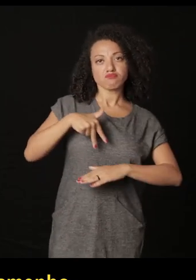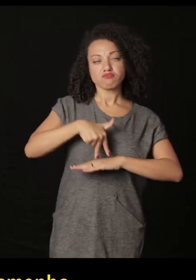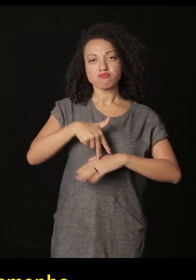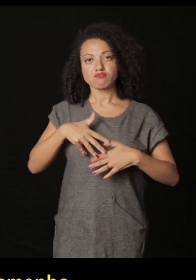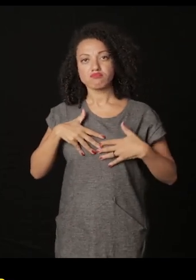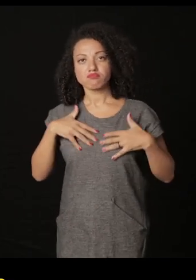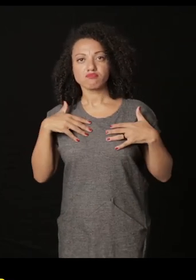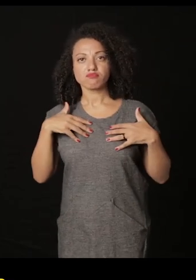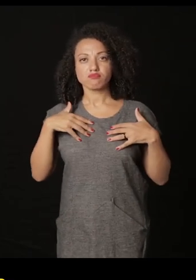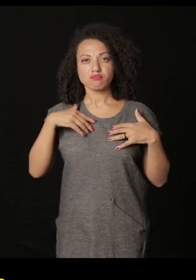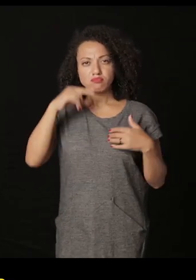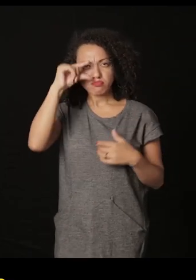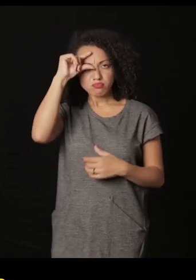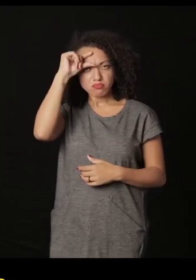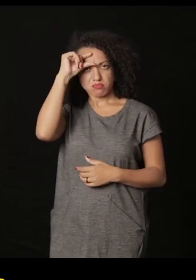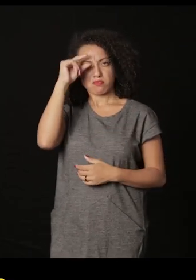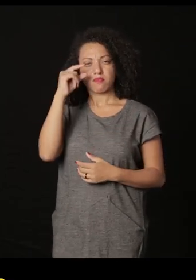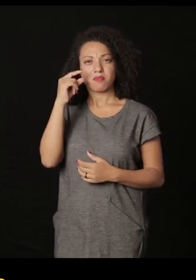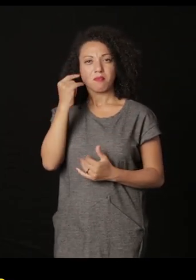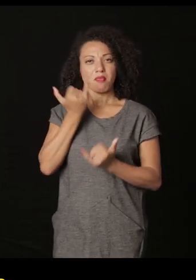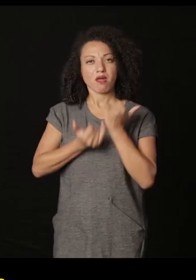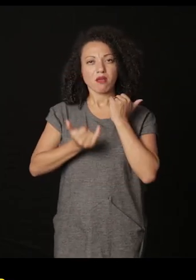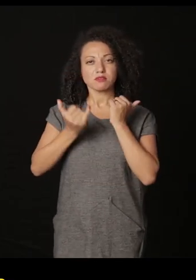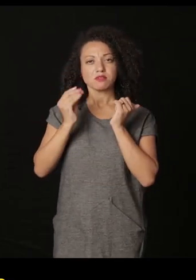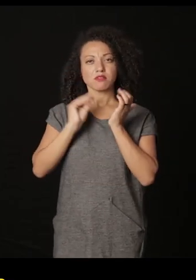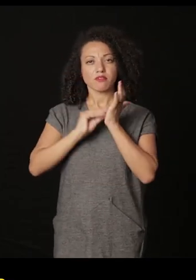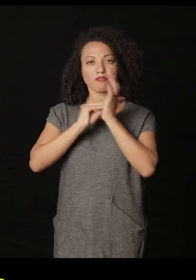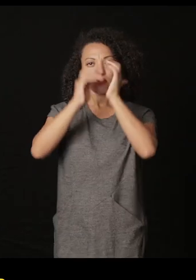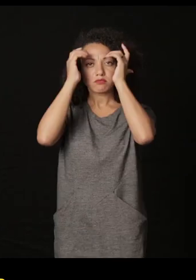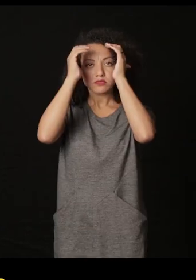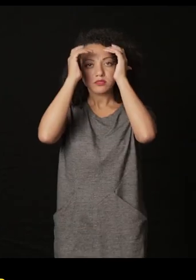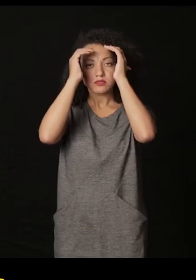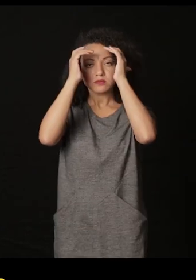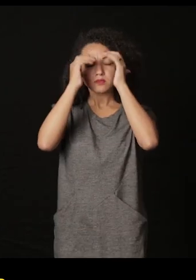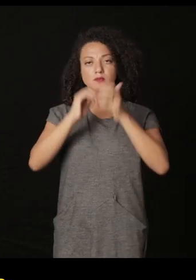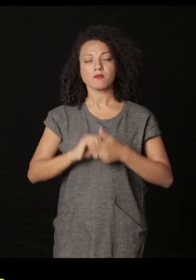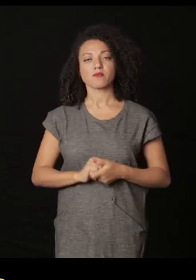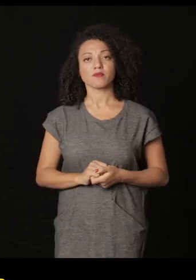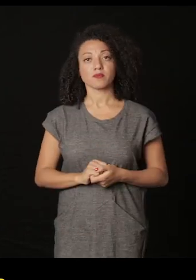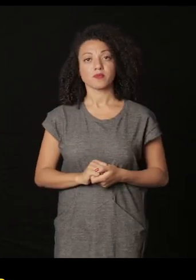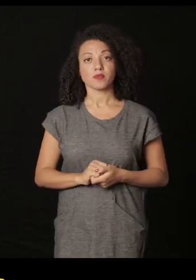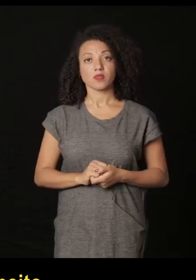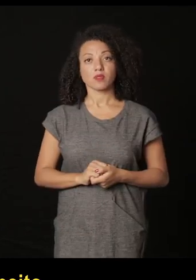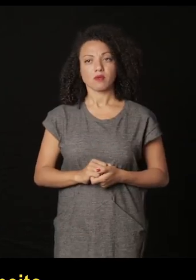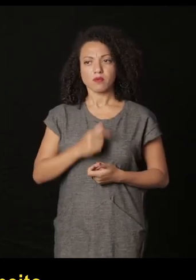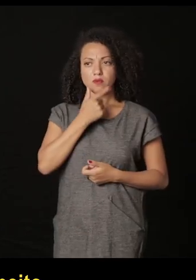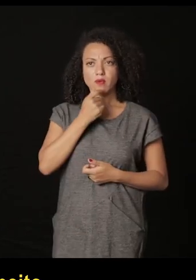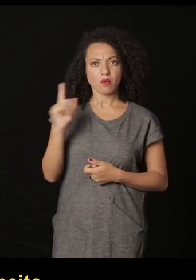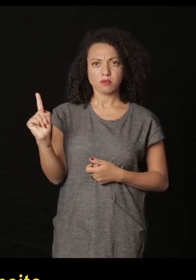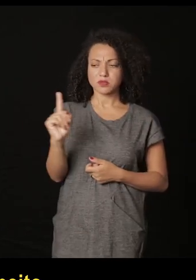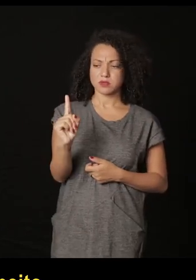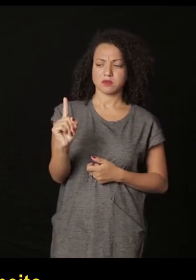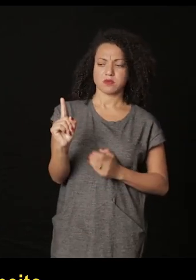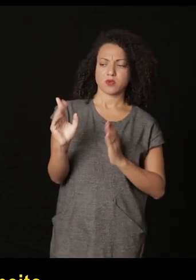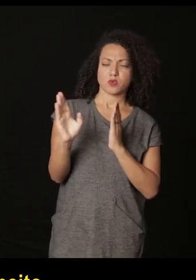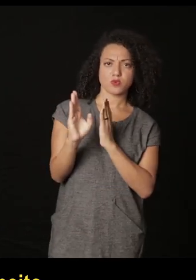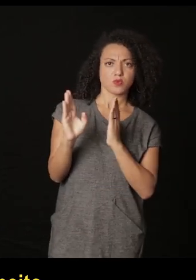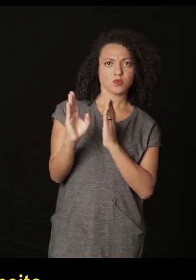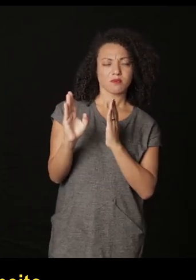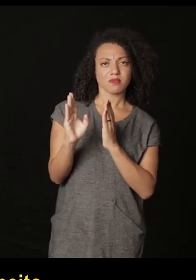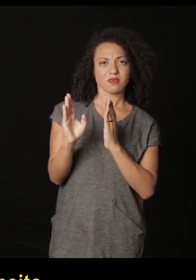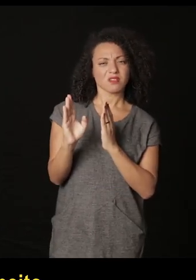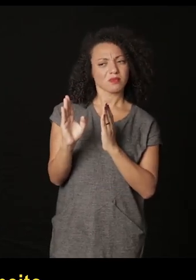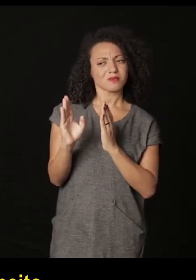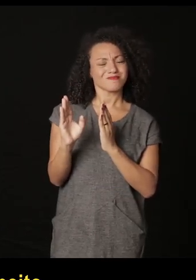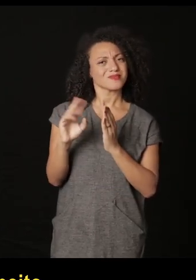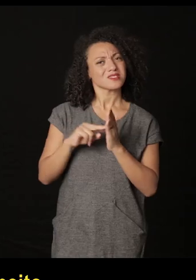prepotentes mentón amplio frente estrecha como sin celebro cuando un cara te pega suspeito de eso